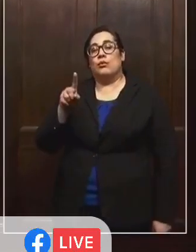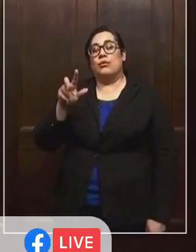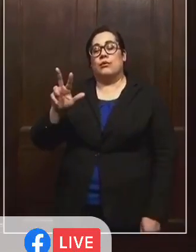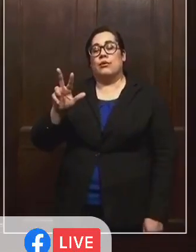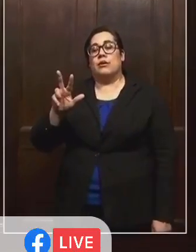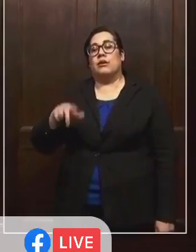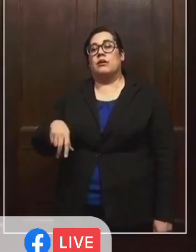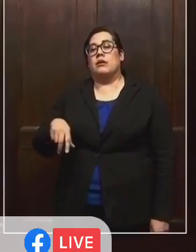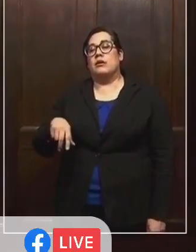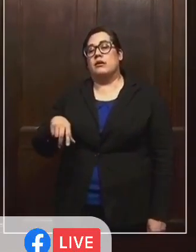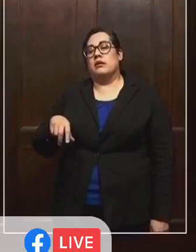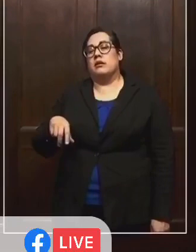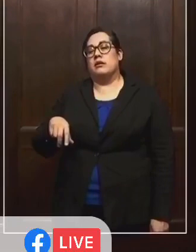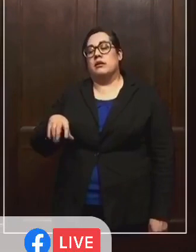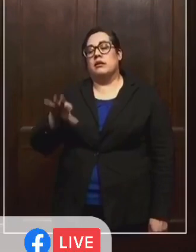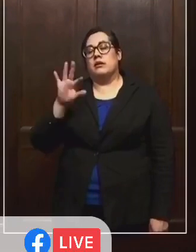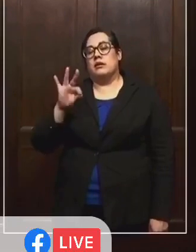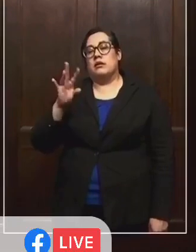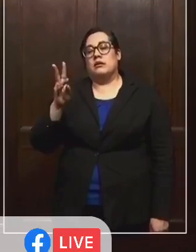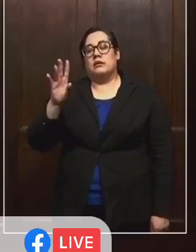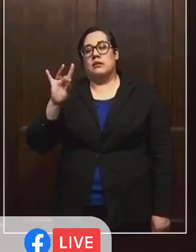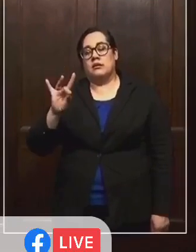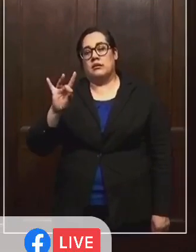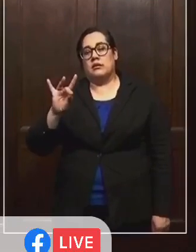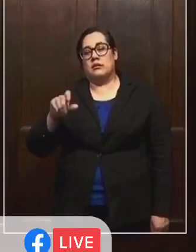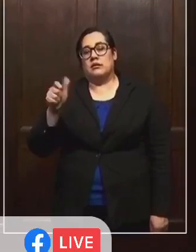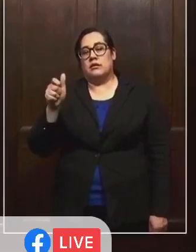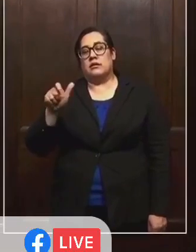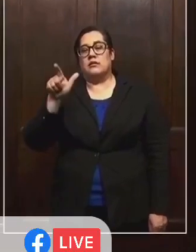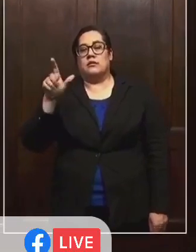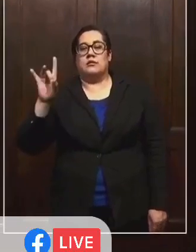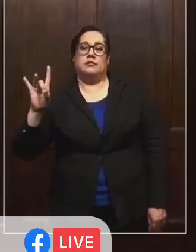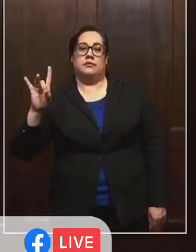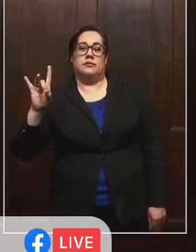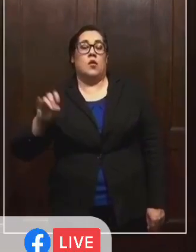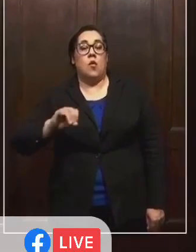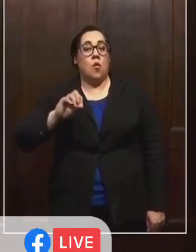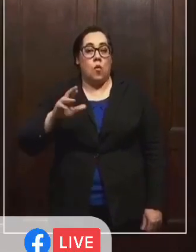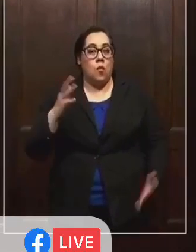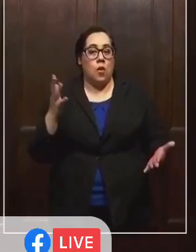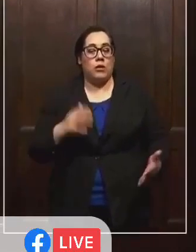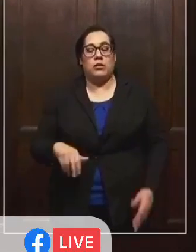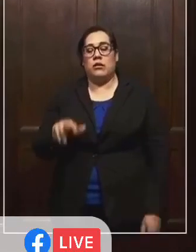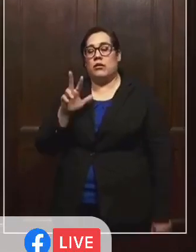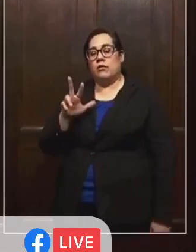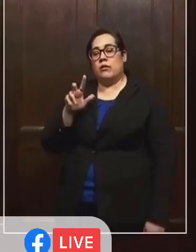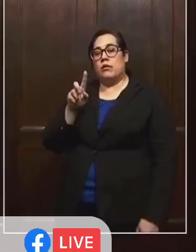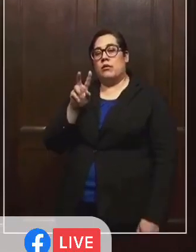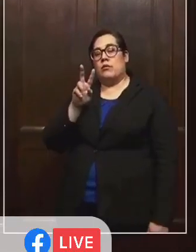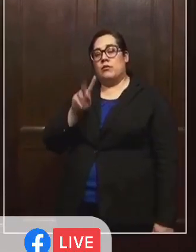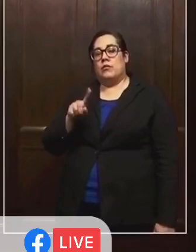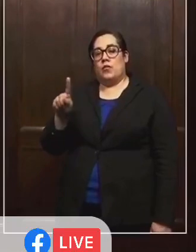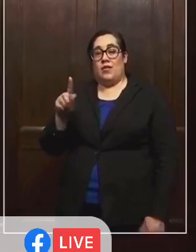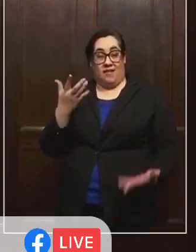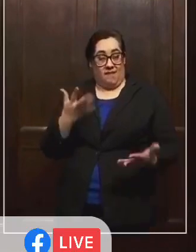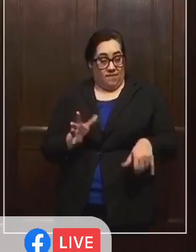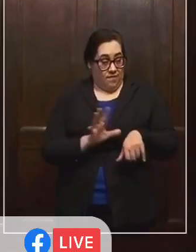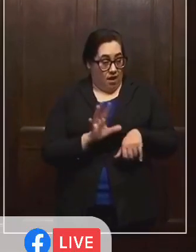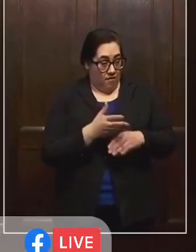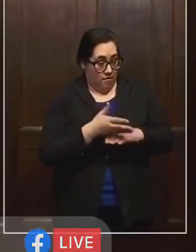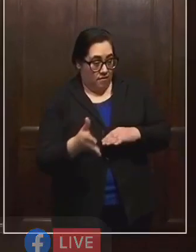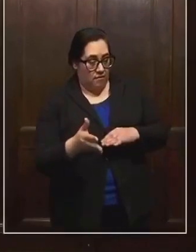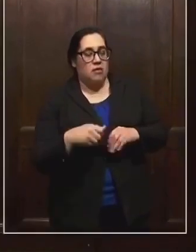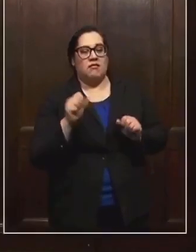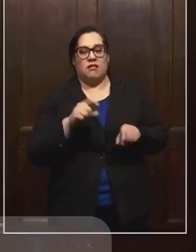-978-1028 o al 311 después de las